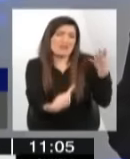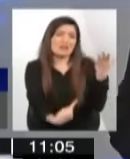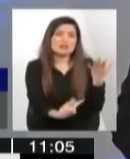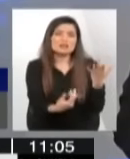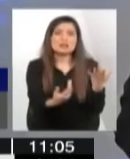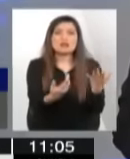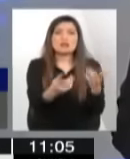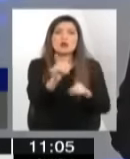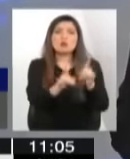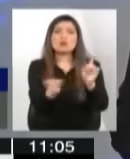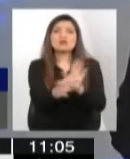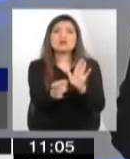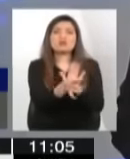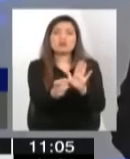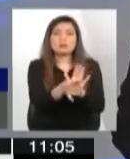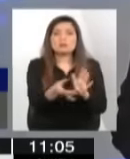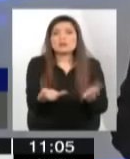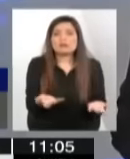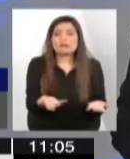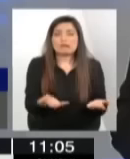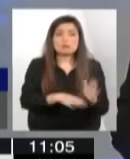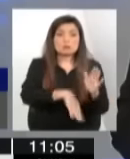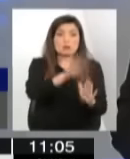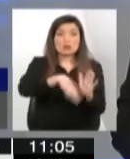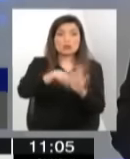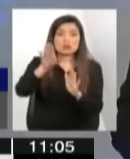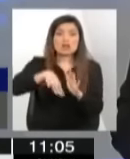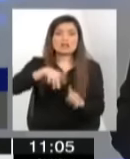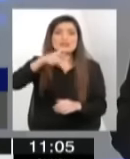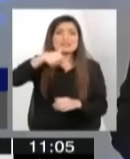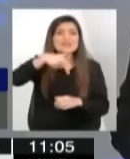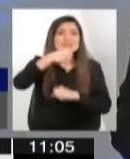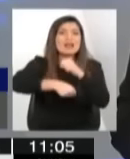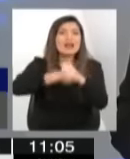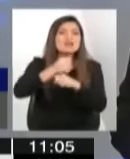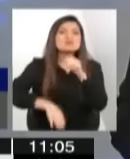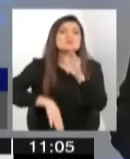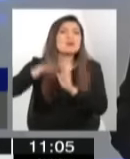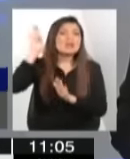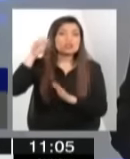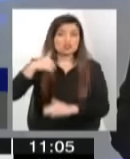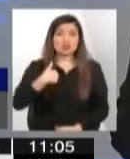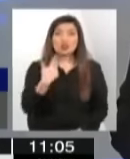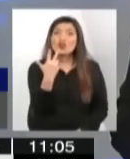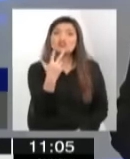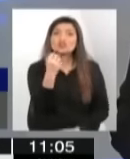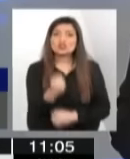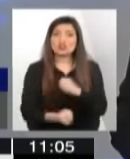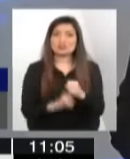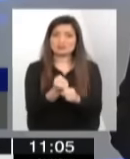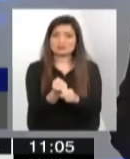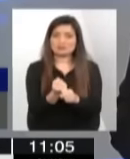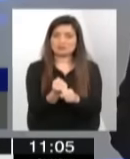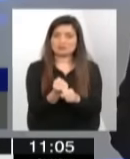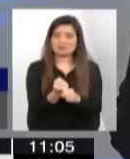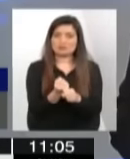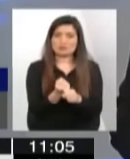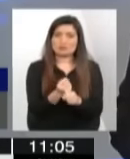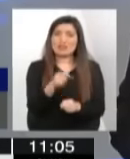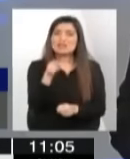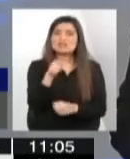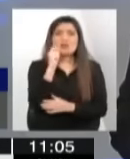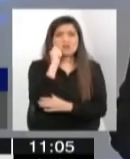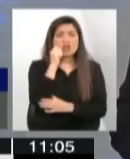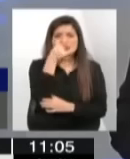tipos de infracciones en donde la mayoría tenía de 17 hacia arriba. Yo tenía 8 años. Esa estadía iba a ser